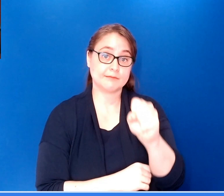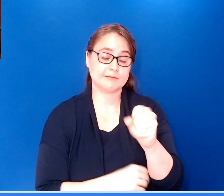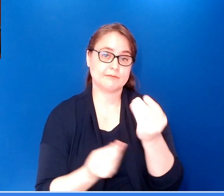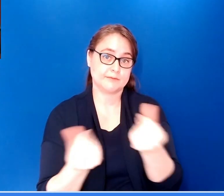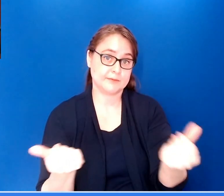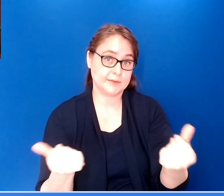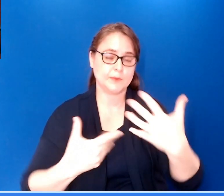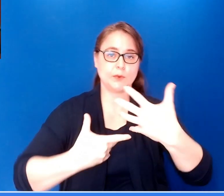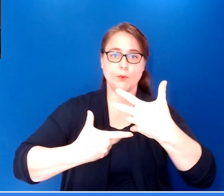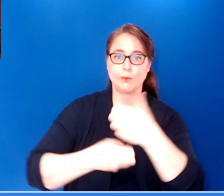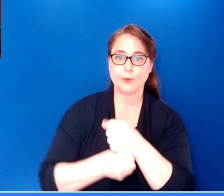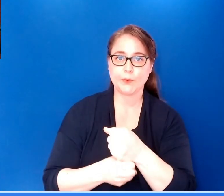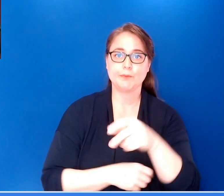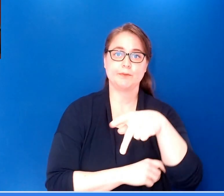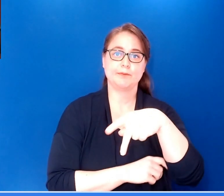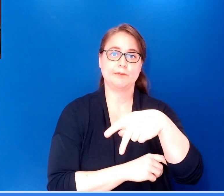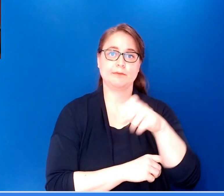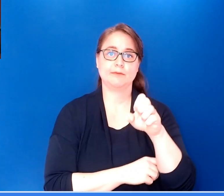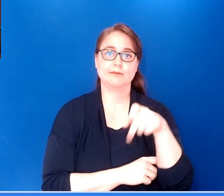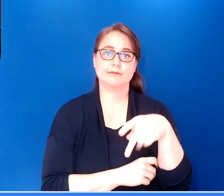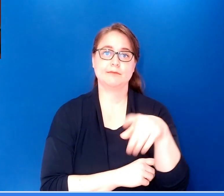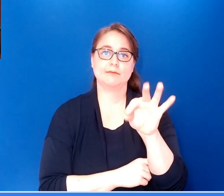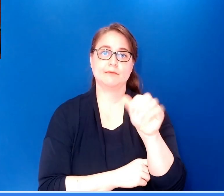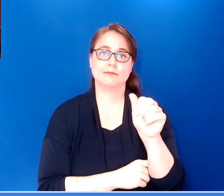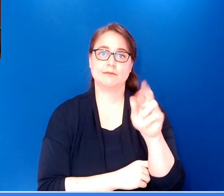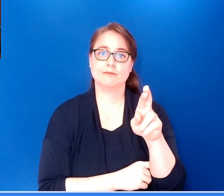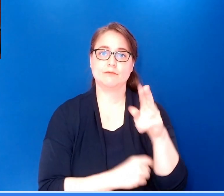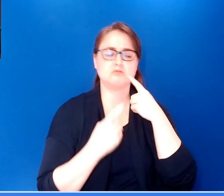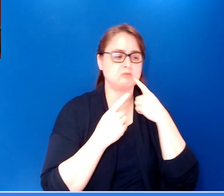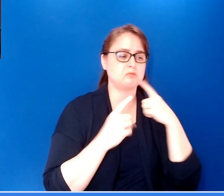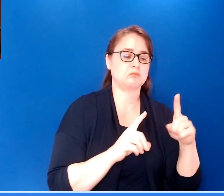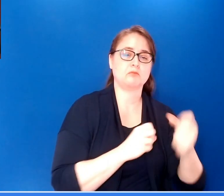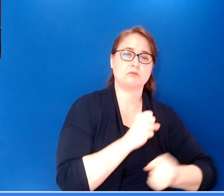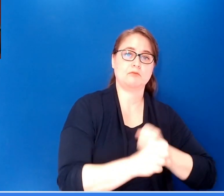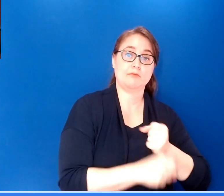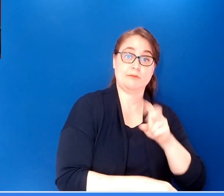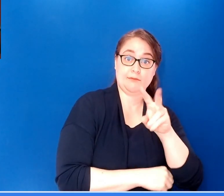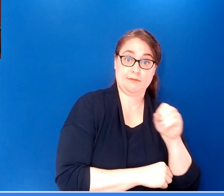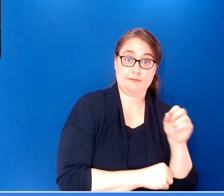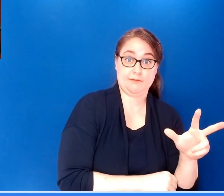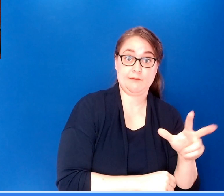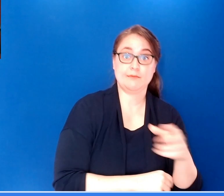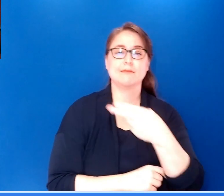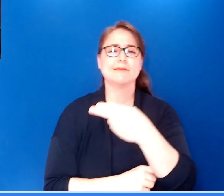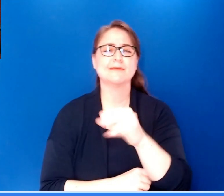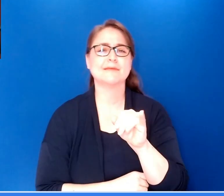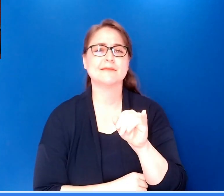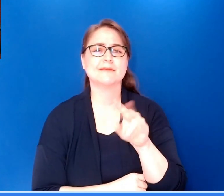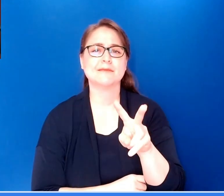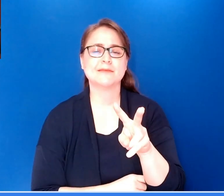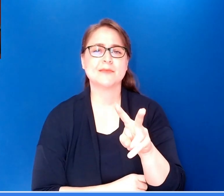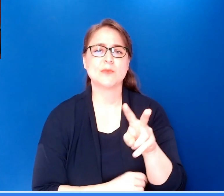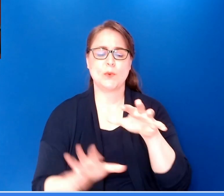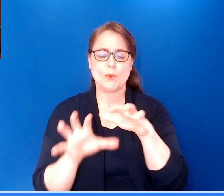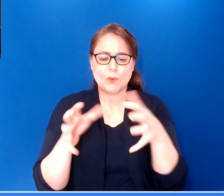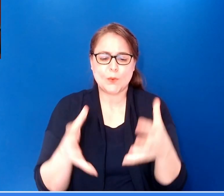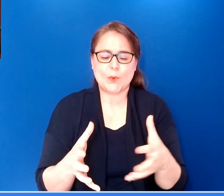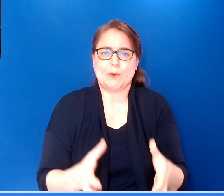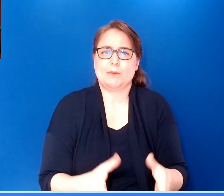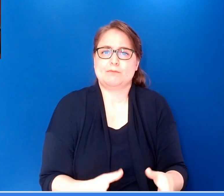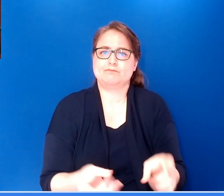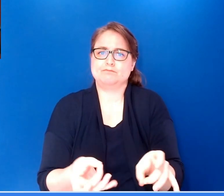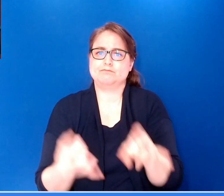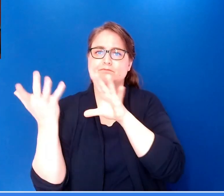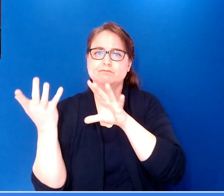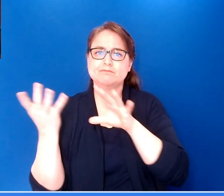Unidos. Cuando se anunció el PEPFAR en el 2003, el VIH era una crisis global que devastaba familias, comunidades